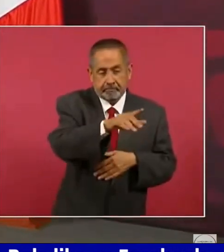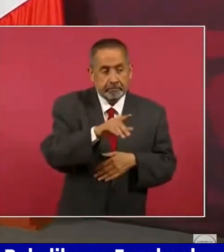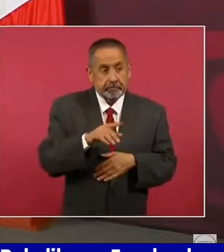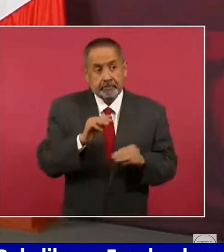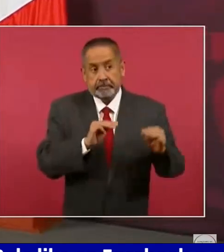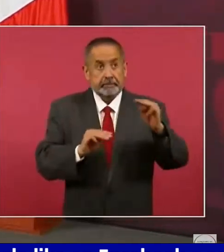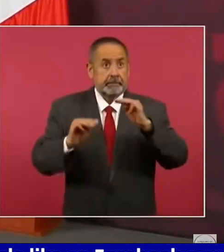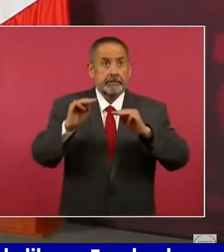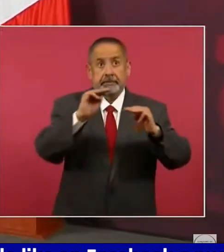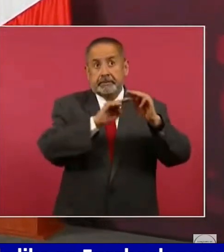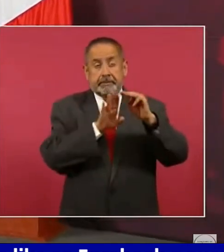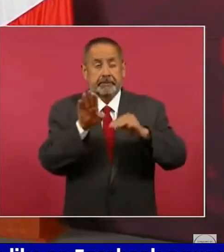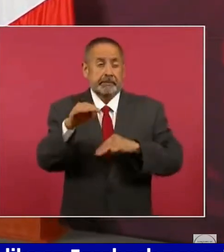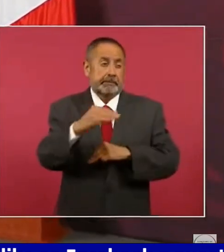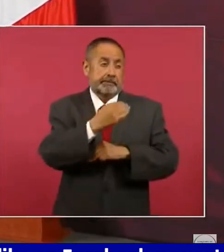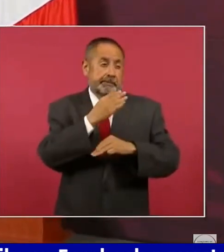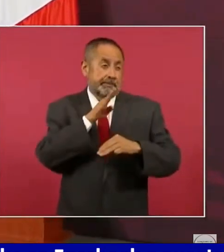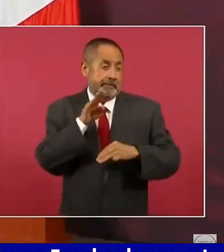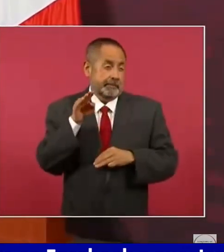alta de la sierra.